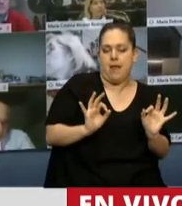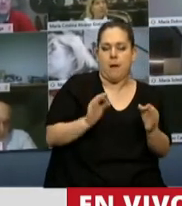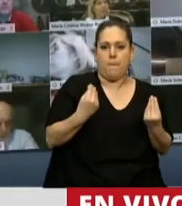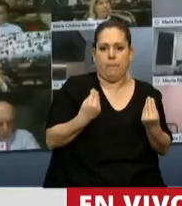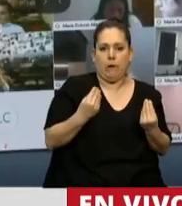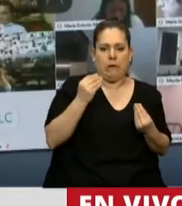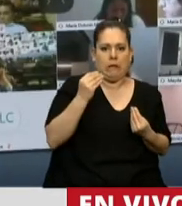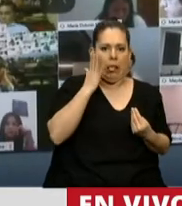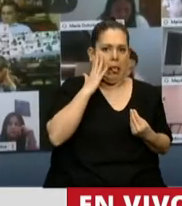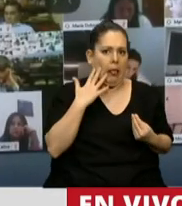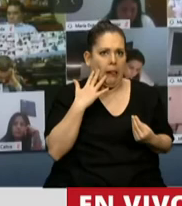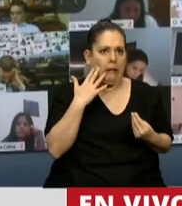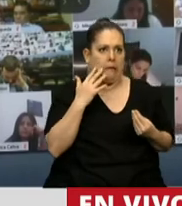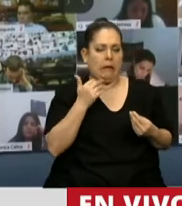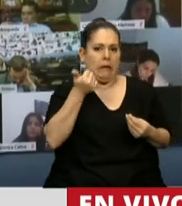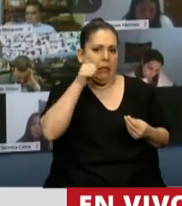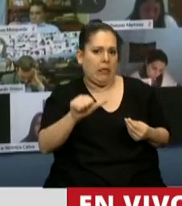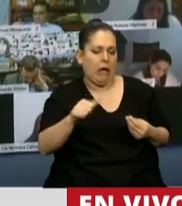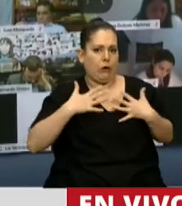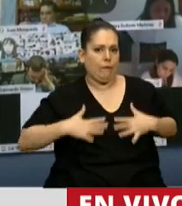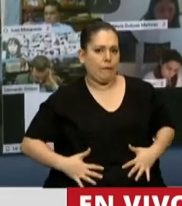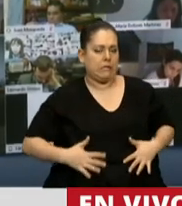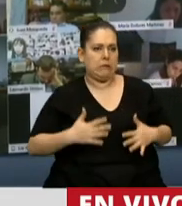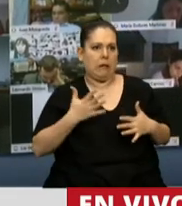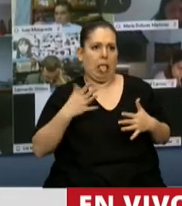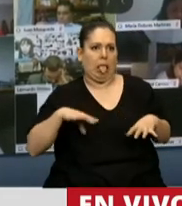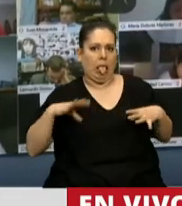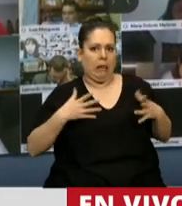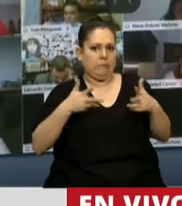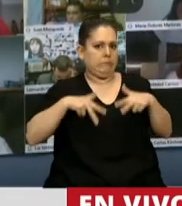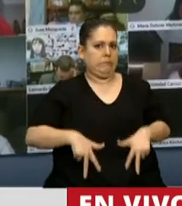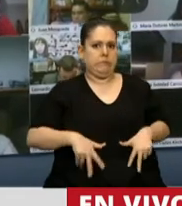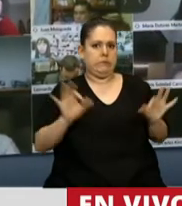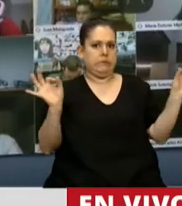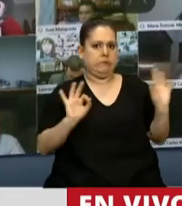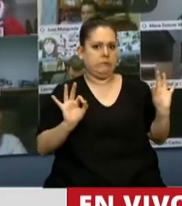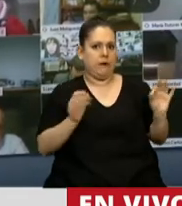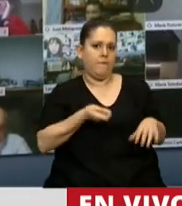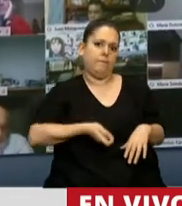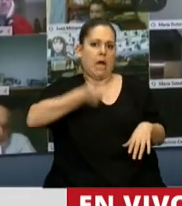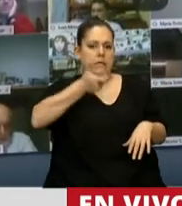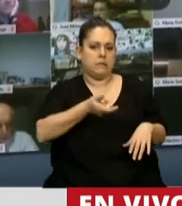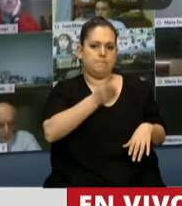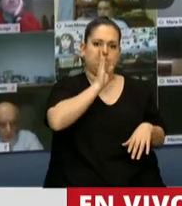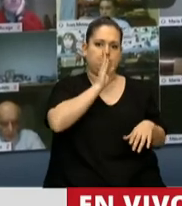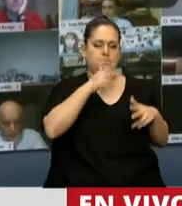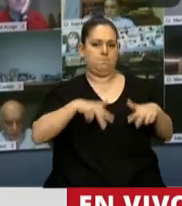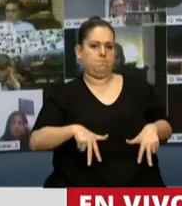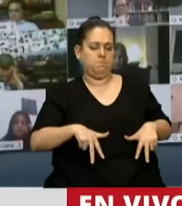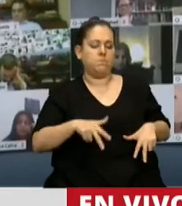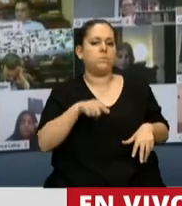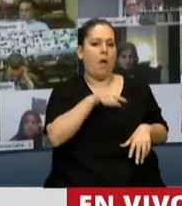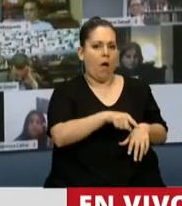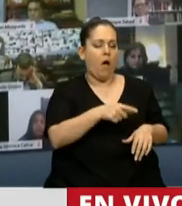ante la amenaza de daño físico principalmente facilita el silencio de la víctima, el cual permite